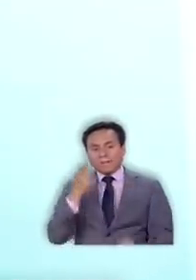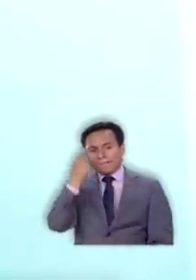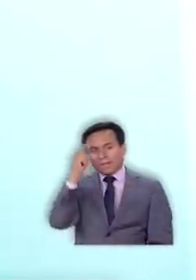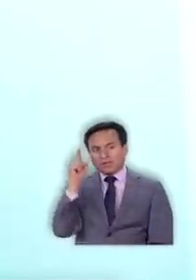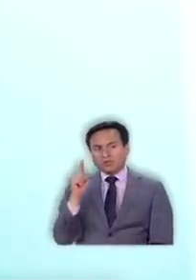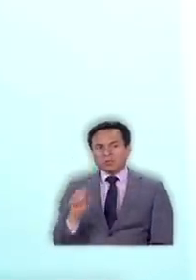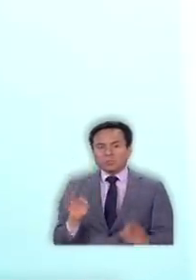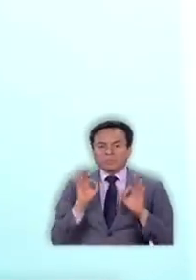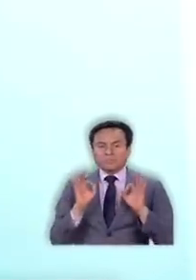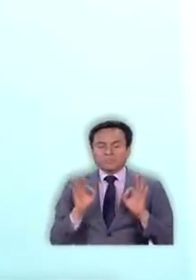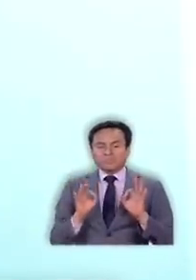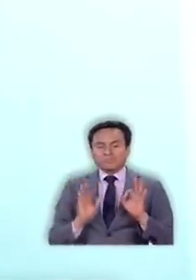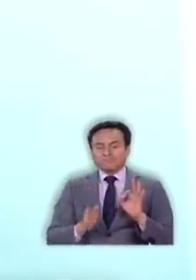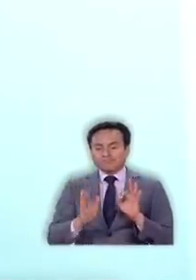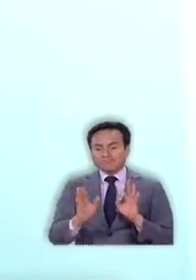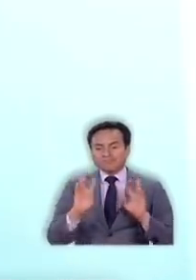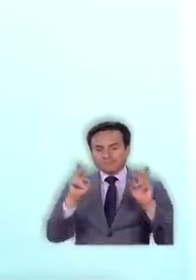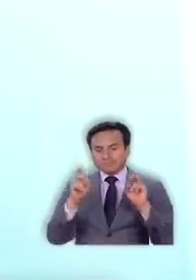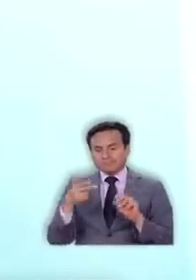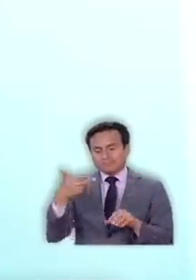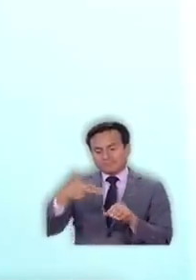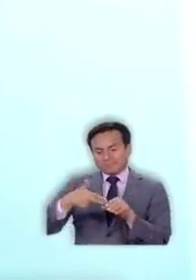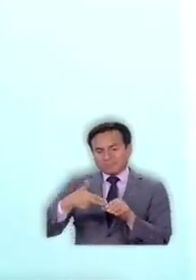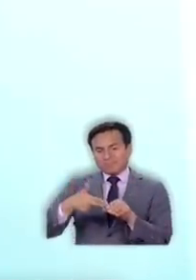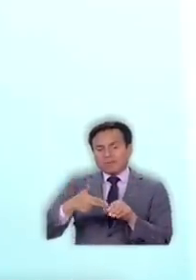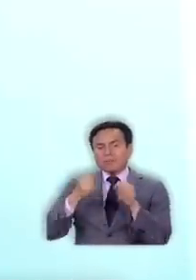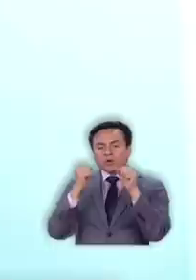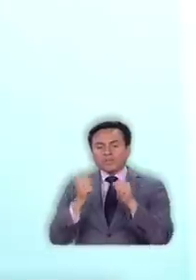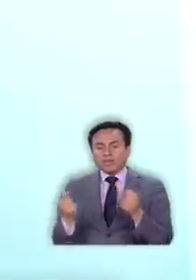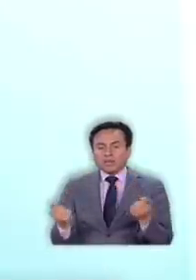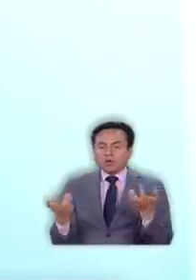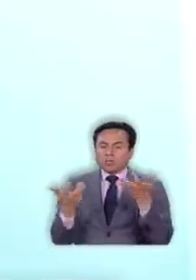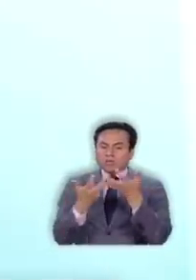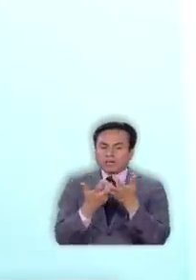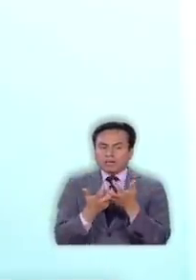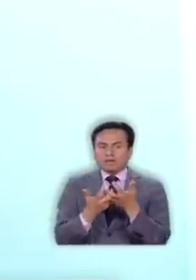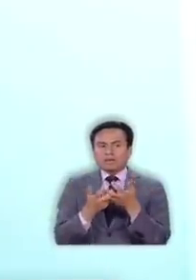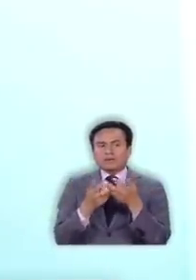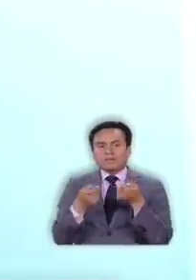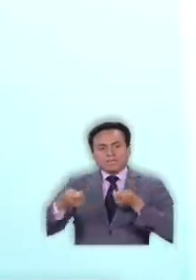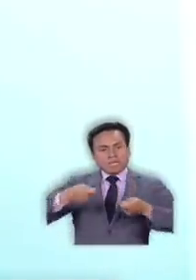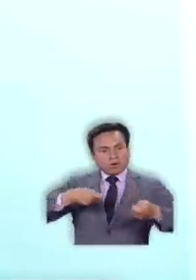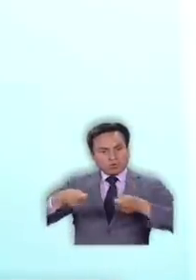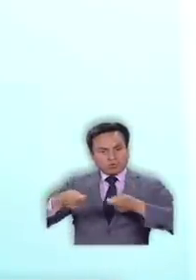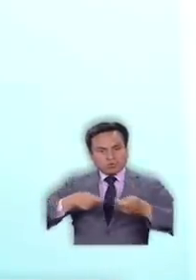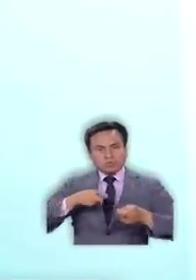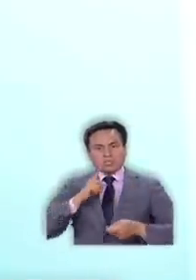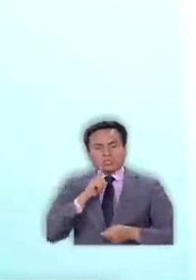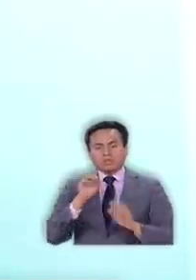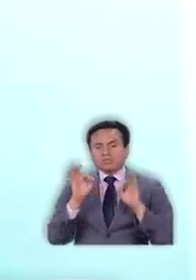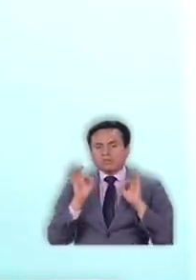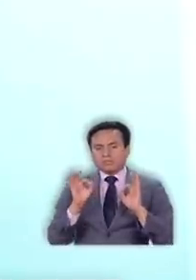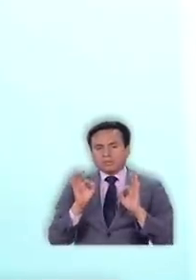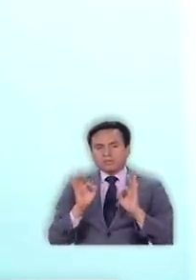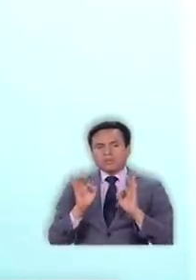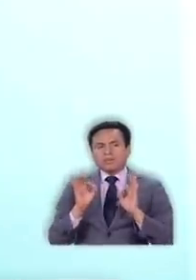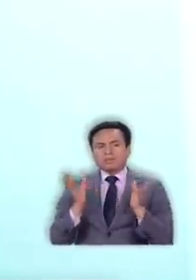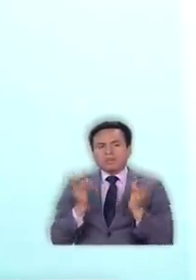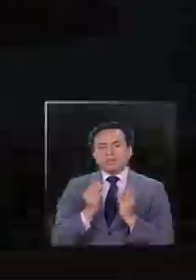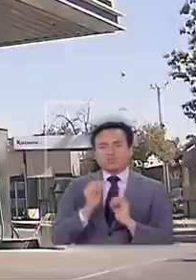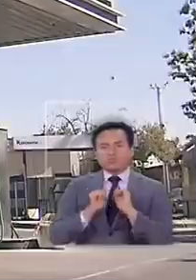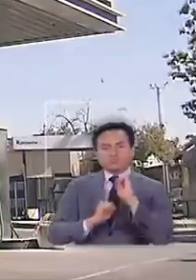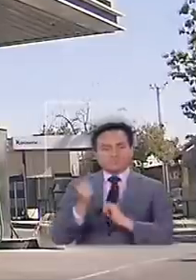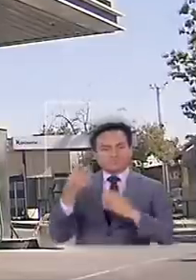que esta normalidad o esta continuidad de suministro también se pueda compatibilizar con la viabilidad del negocio que tienen especialmente estos pequeños